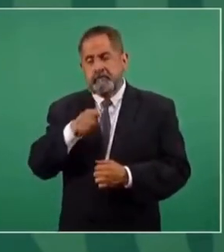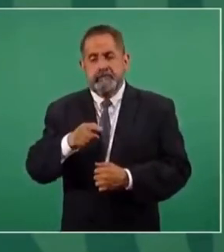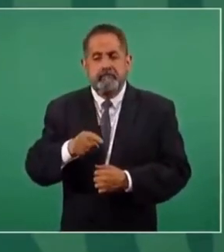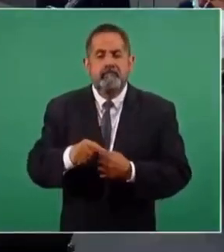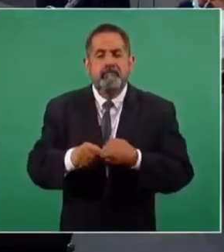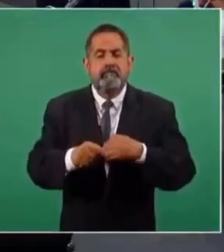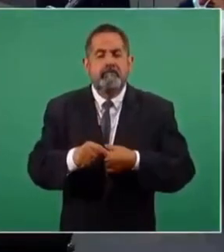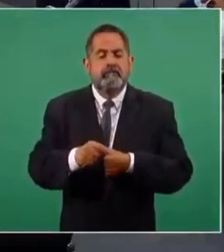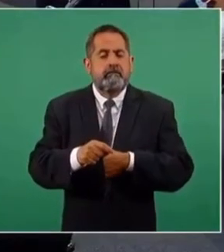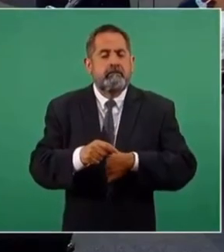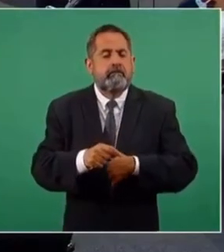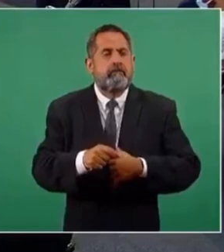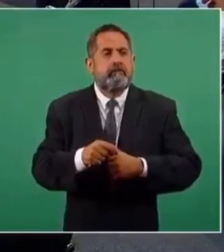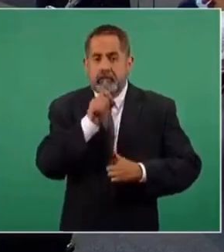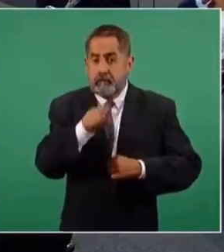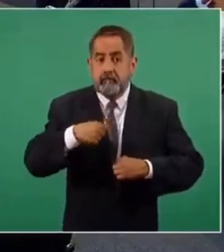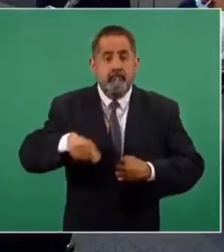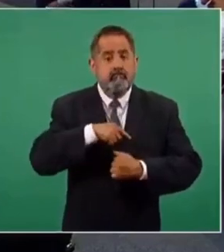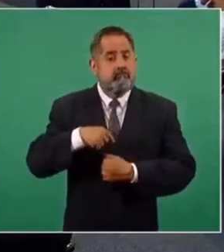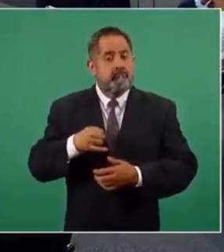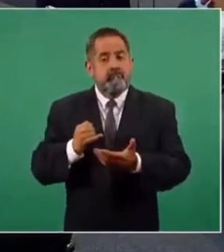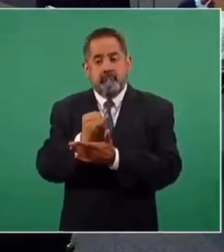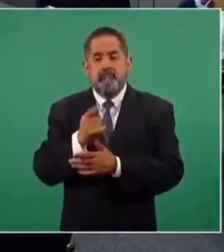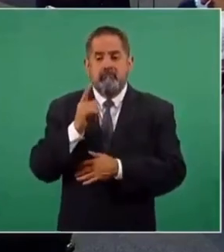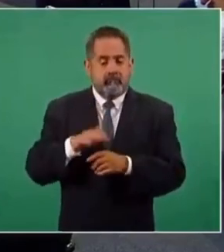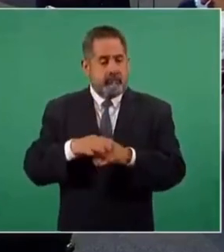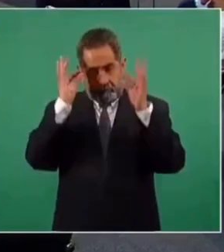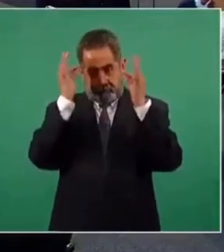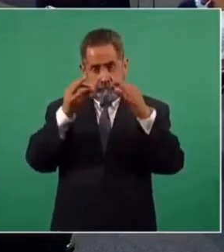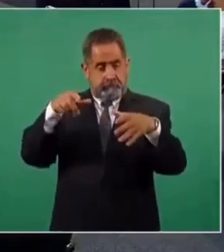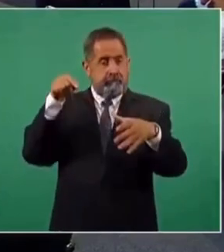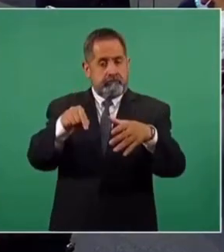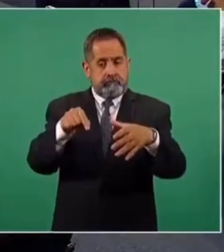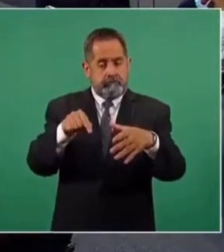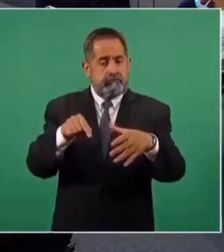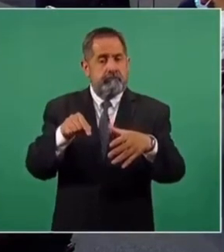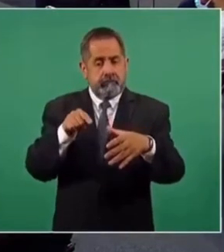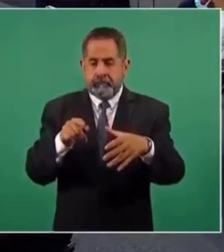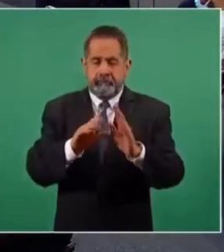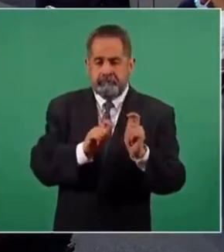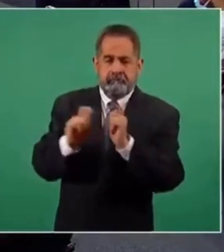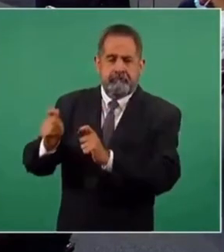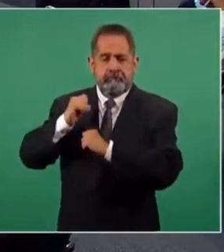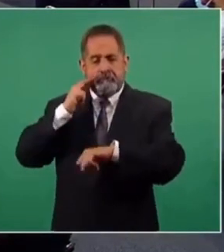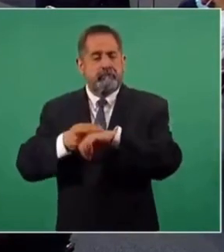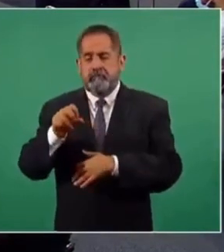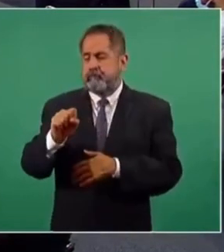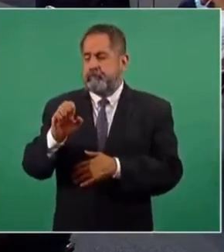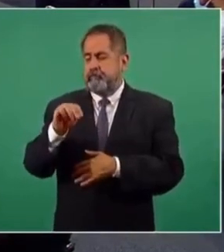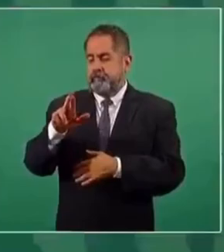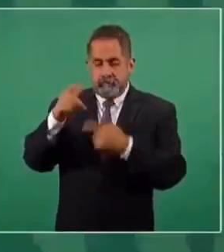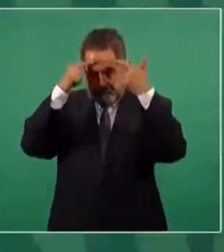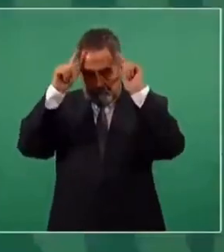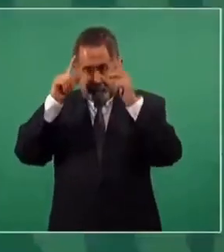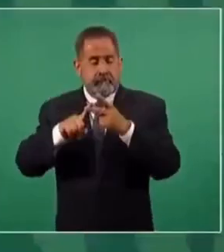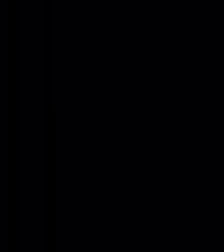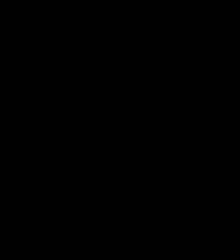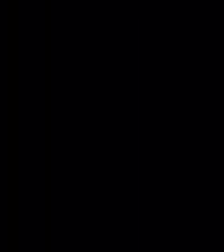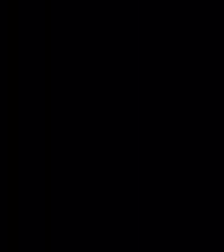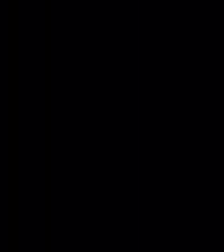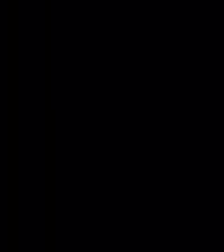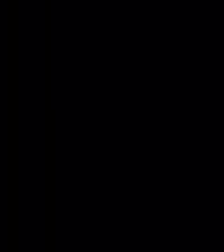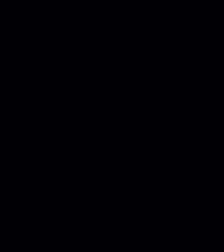también es que se tomó la decisión de que las aduanas pasen a la Secretaría de Marina y a la Secretaría de Defensa Nacional.